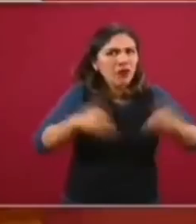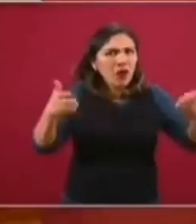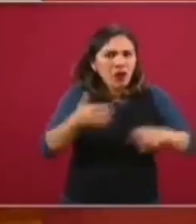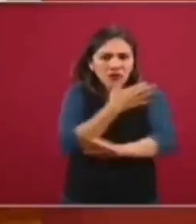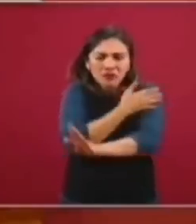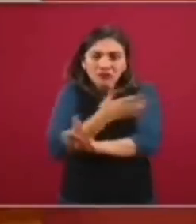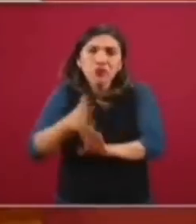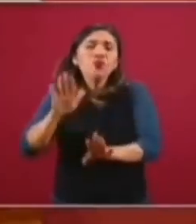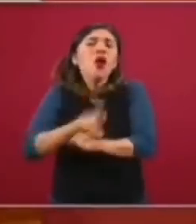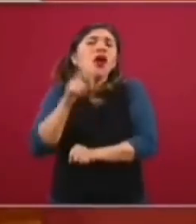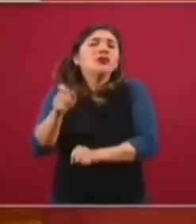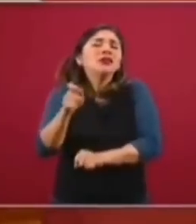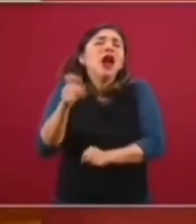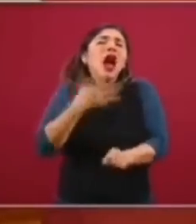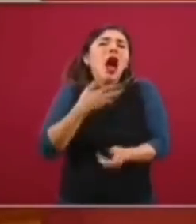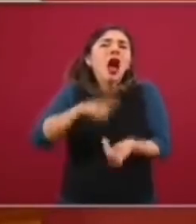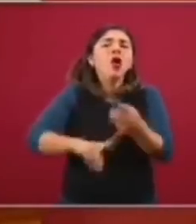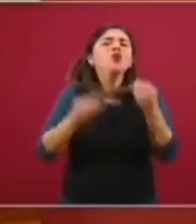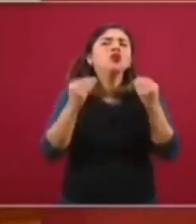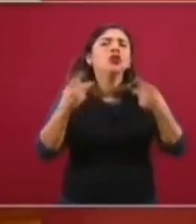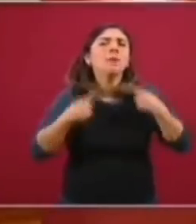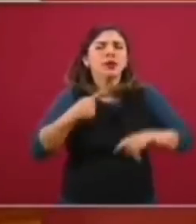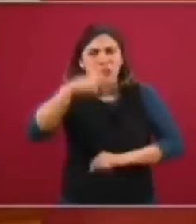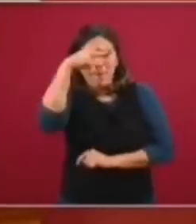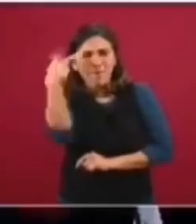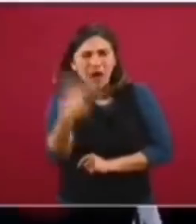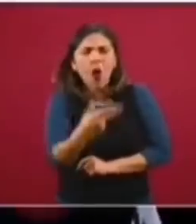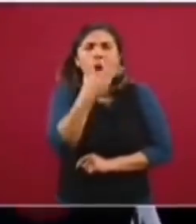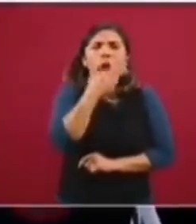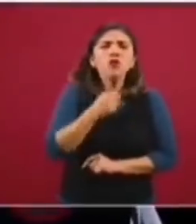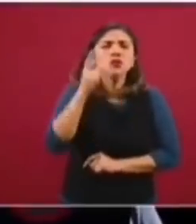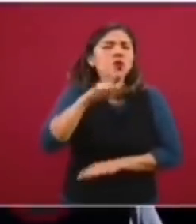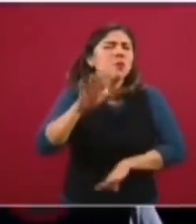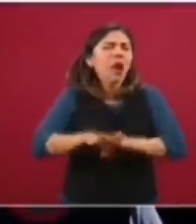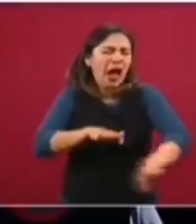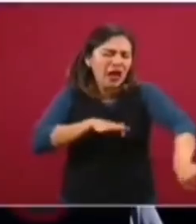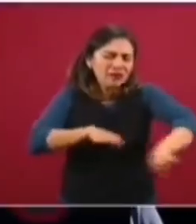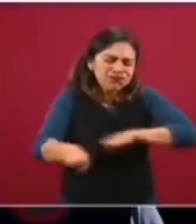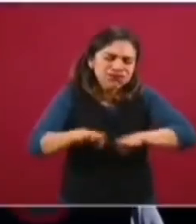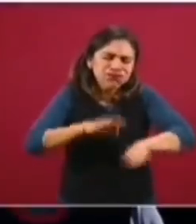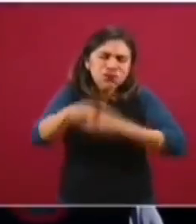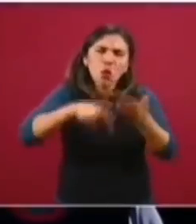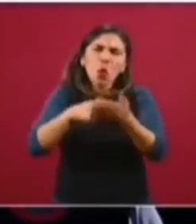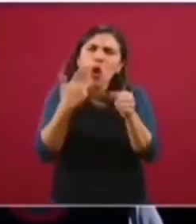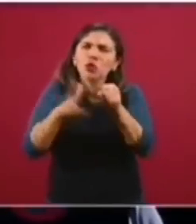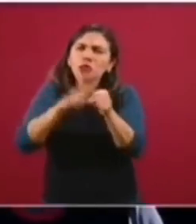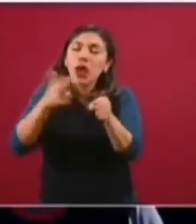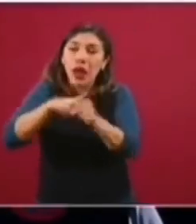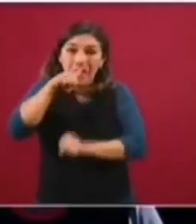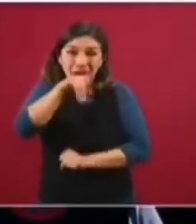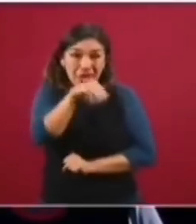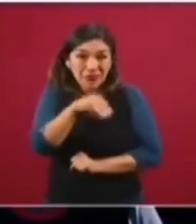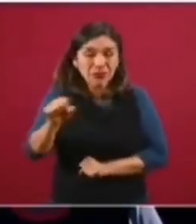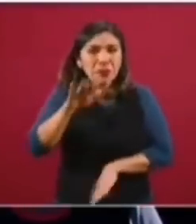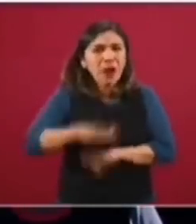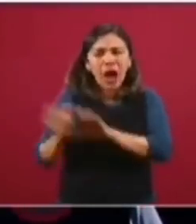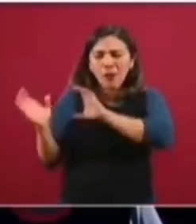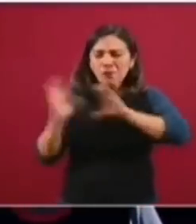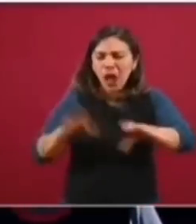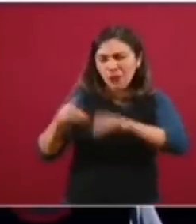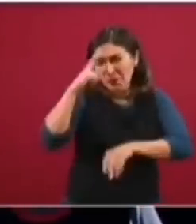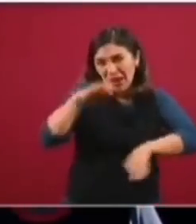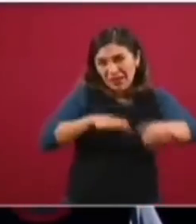porque depende de muchos mexicanas y mexicanos que han estado trabajando en estos hospitales. El Seguro Social ha contratado